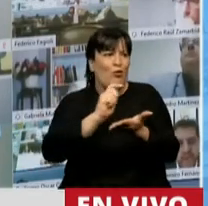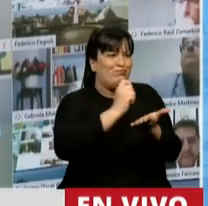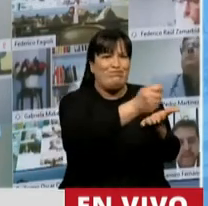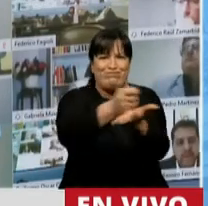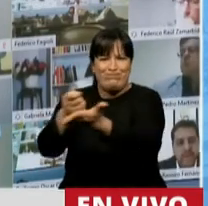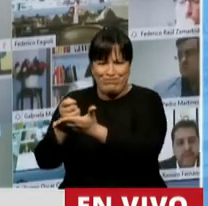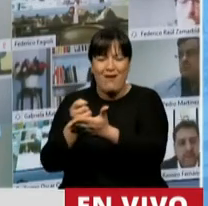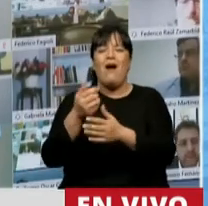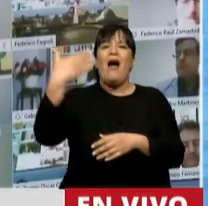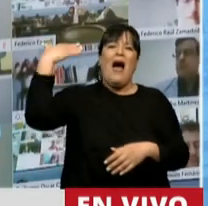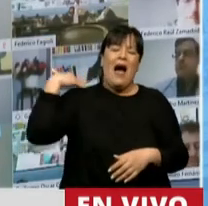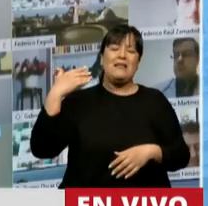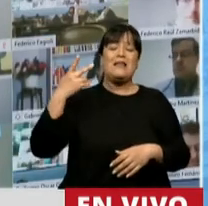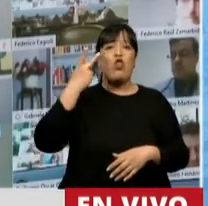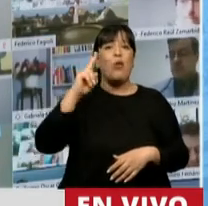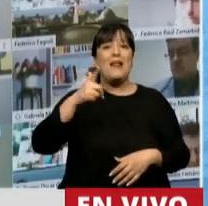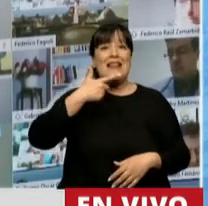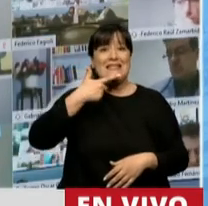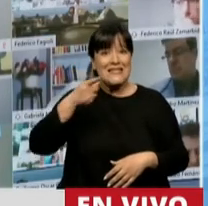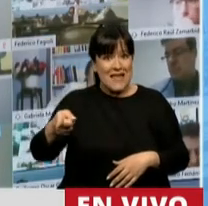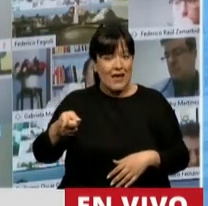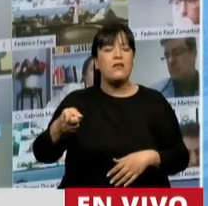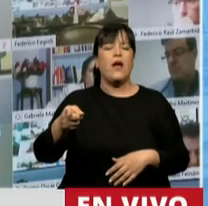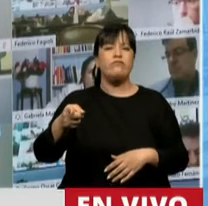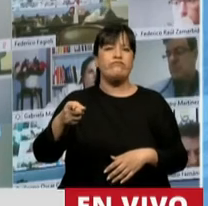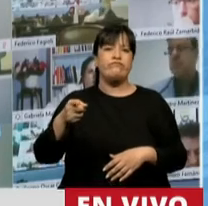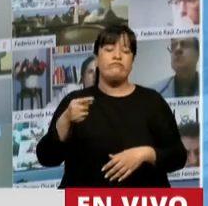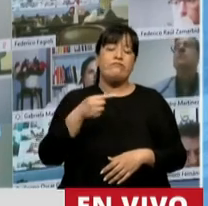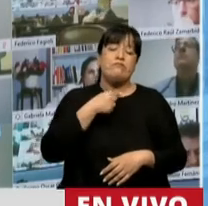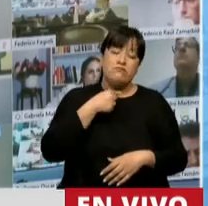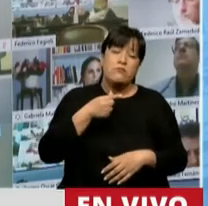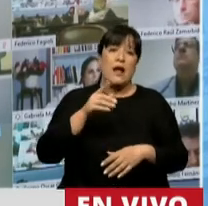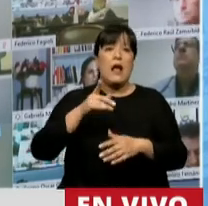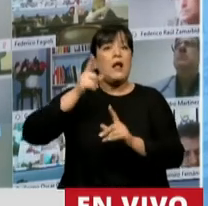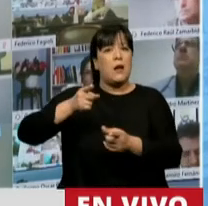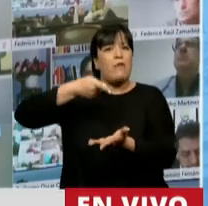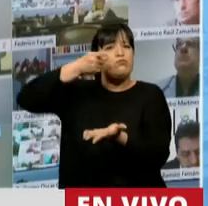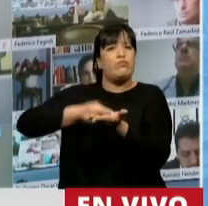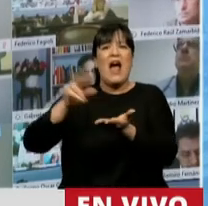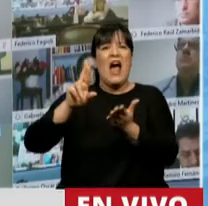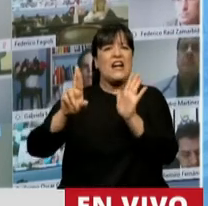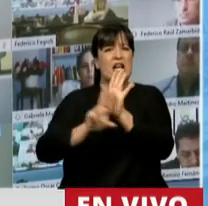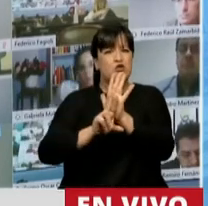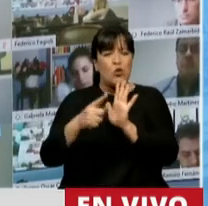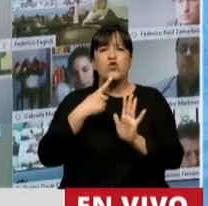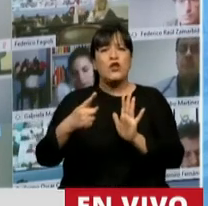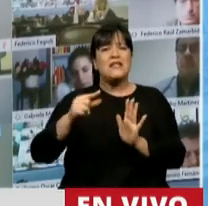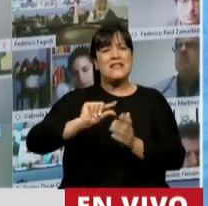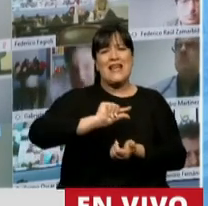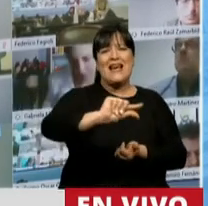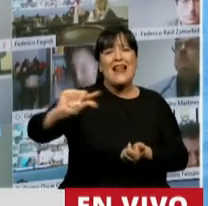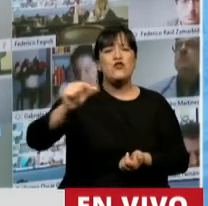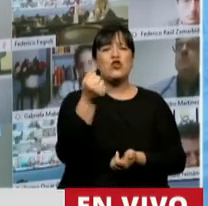Recordemos que en su momento, en el año 2017, se dictó una resolución que establecía los créditos